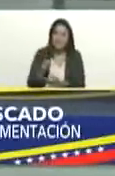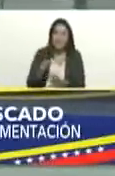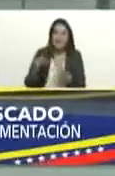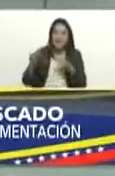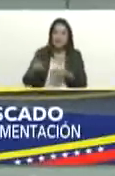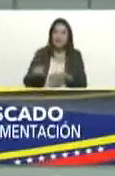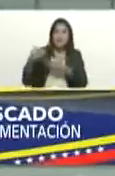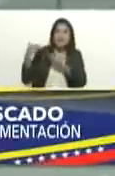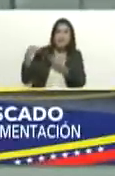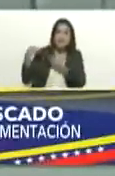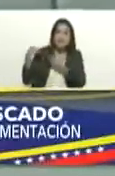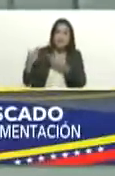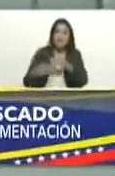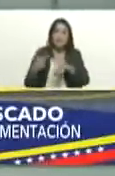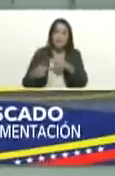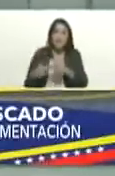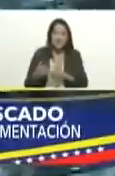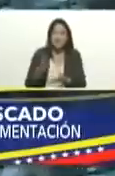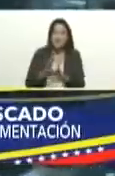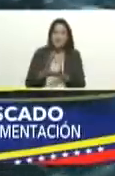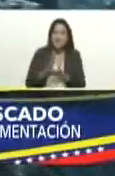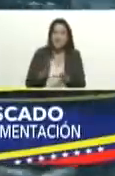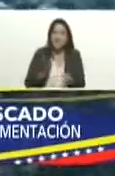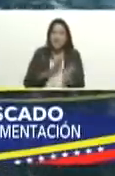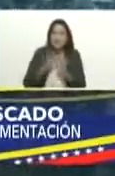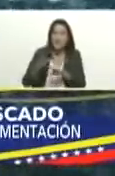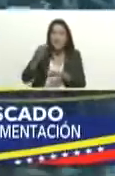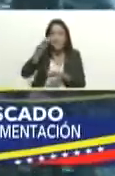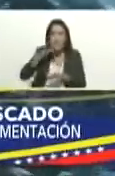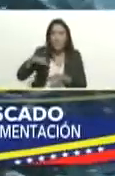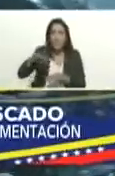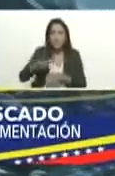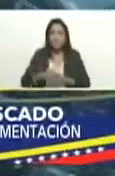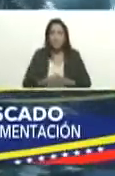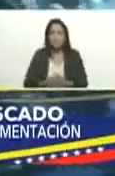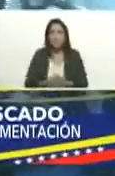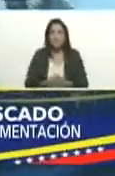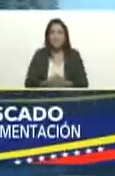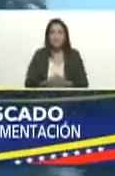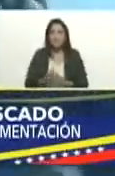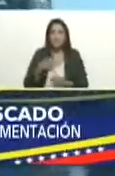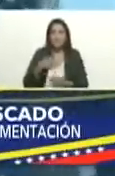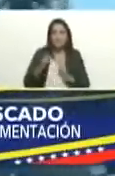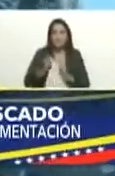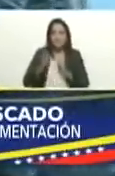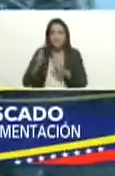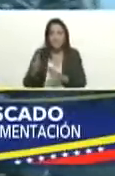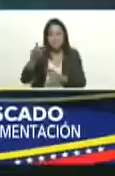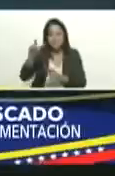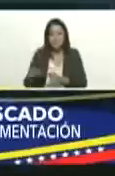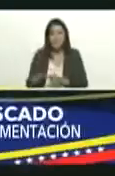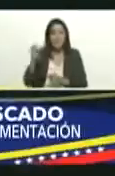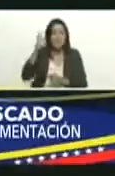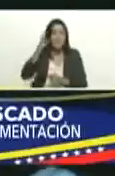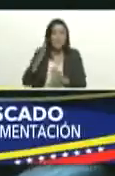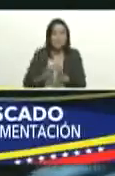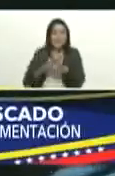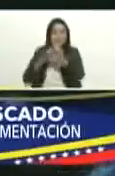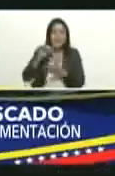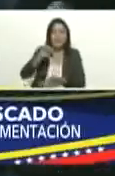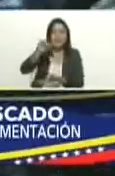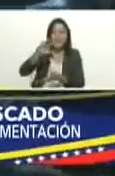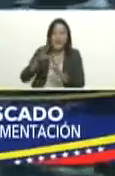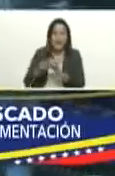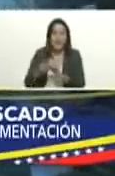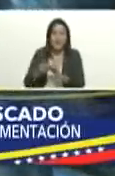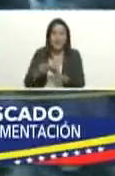es nuestro gobierno todo lo que hacemos siempre de la mano con el pueblo por eso vamos a darle la palabra a nuestra compañera a nuestra lideresa de los CLAT acá en